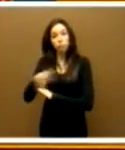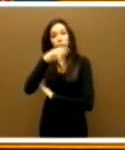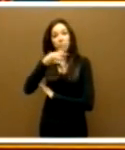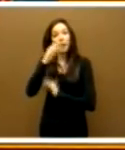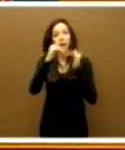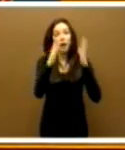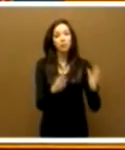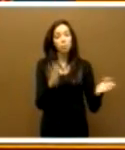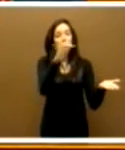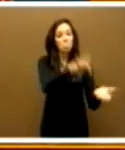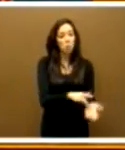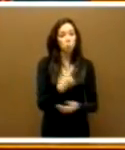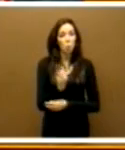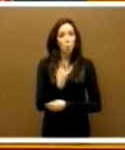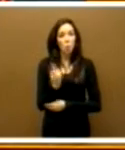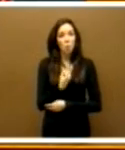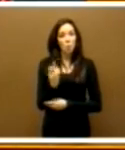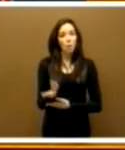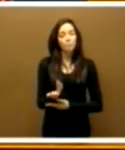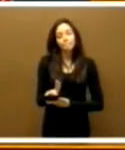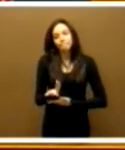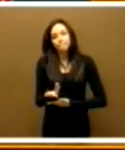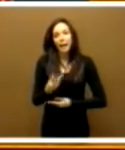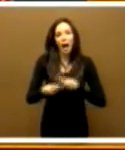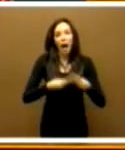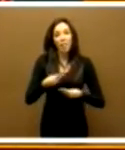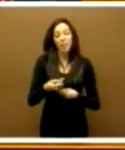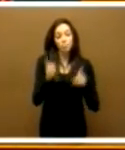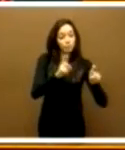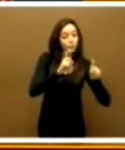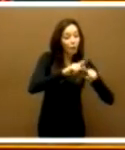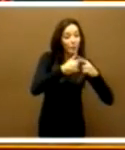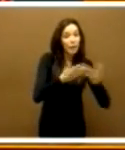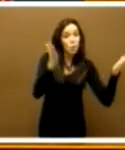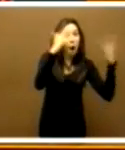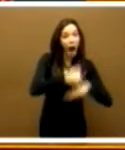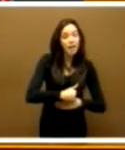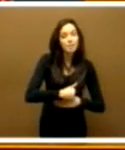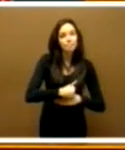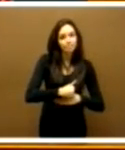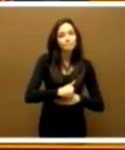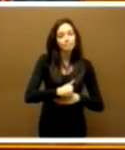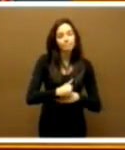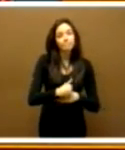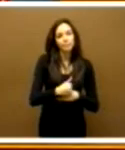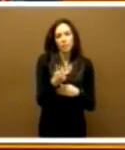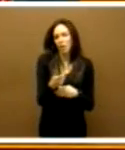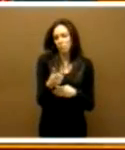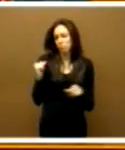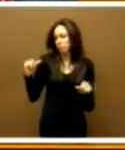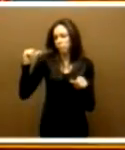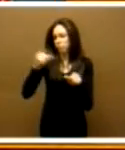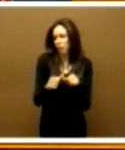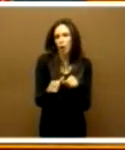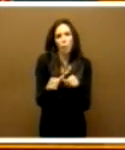solos y se sustituye la educación, pues, familiar como primera base educacional de todo ese